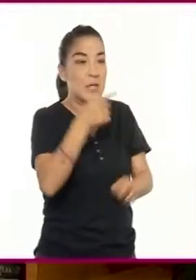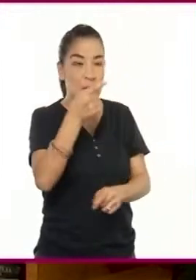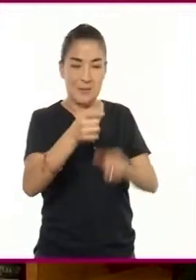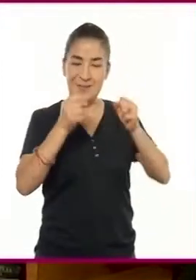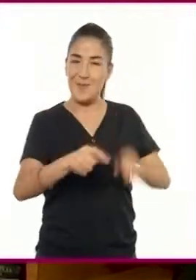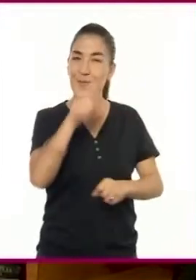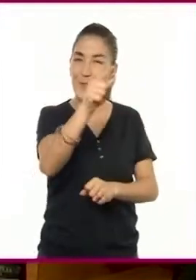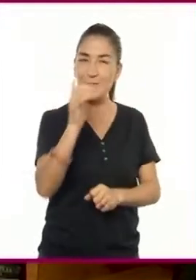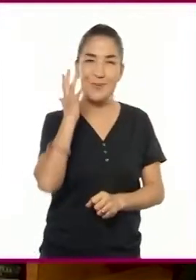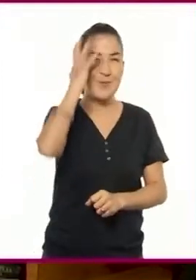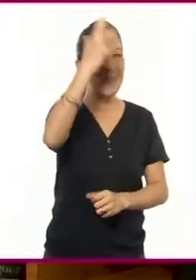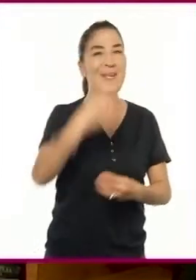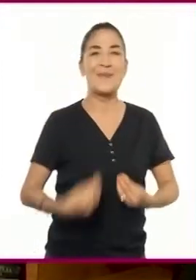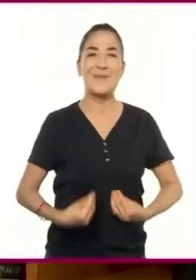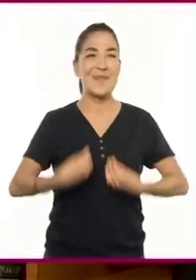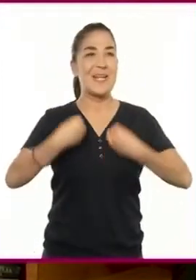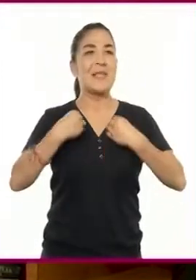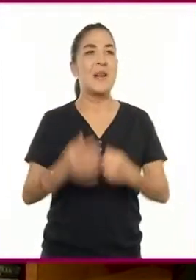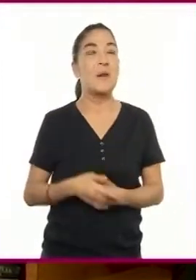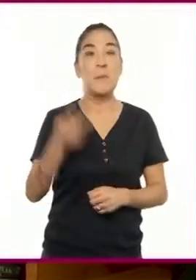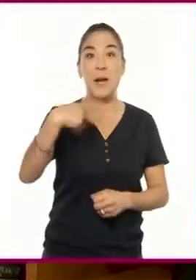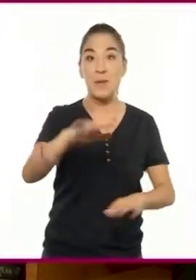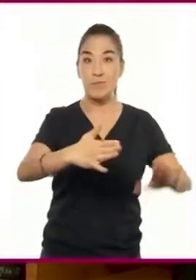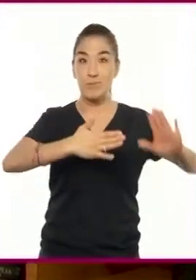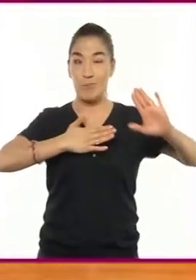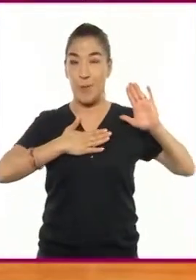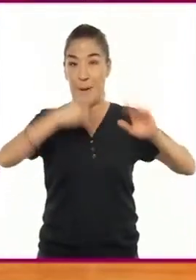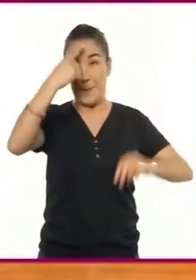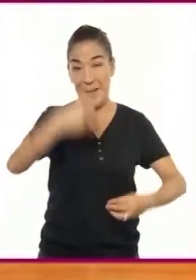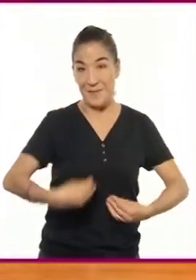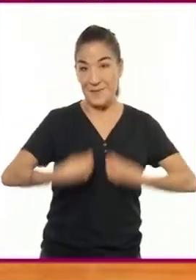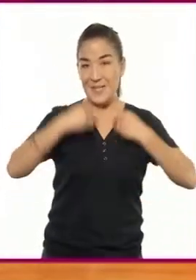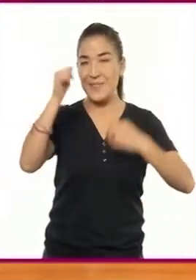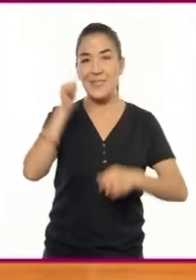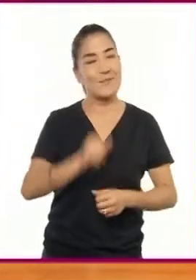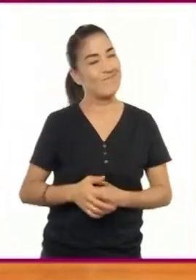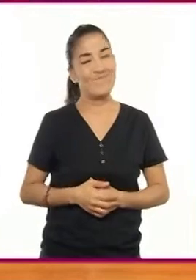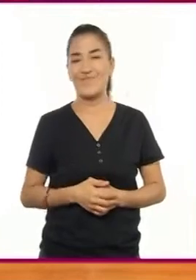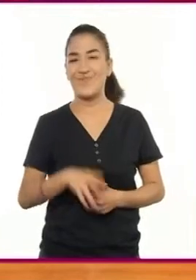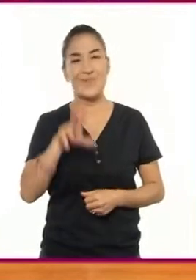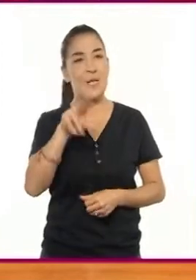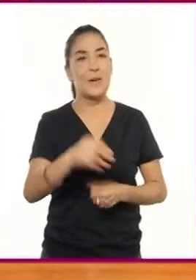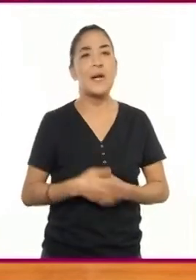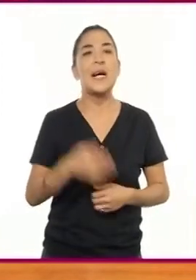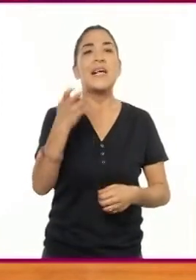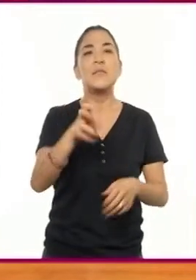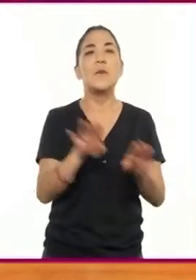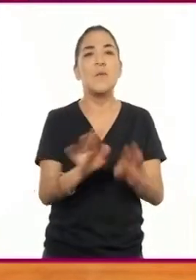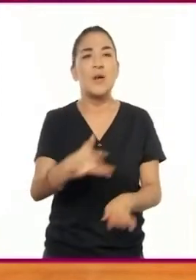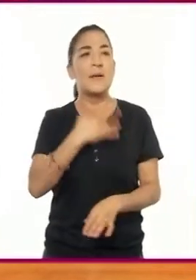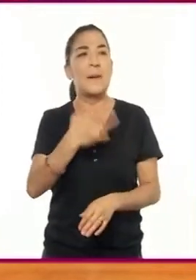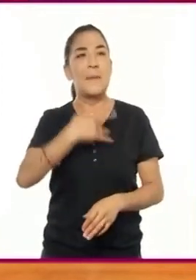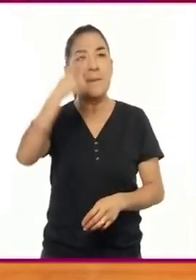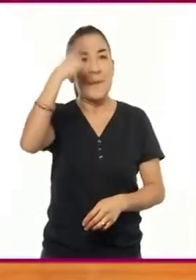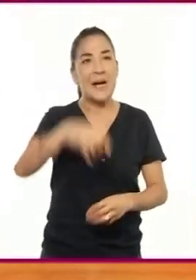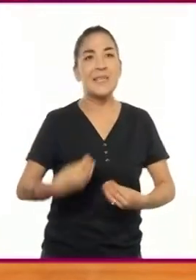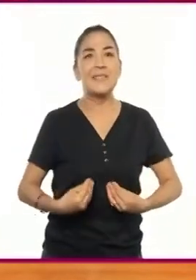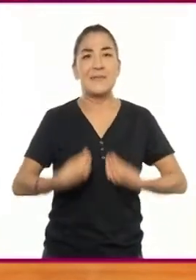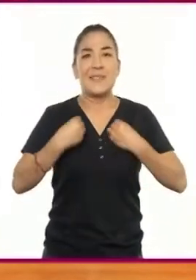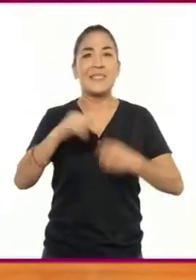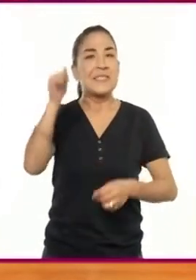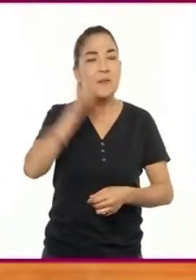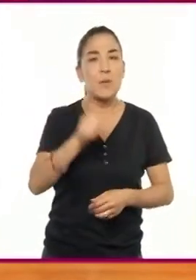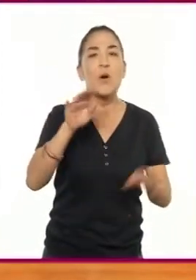no le prometen la eternidad. El joven, con la sólida convicción de vivir para siempre, sigue en su